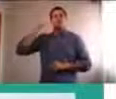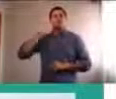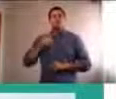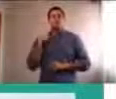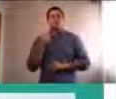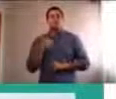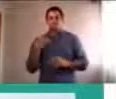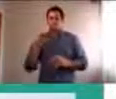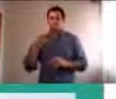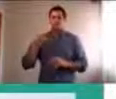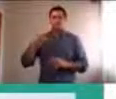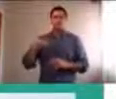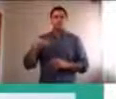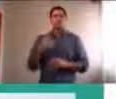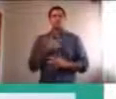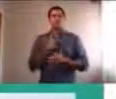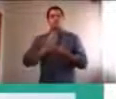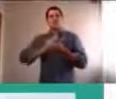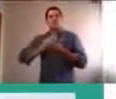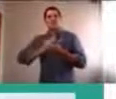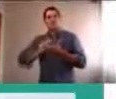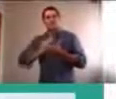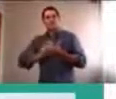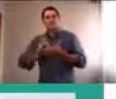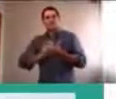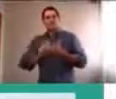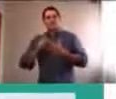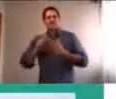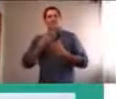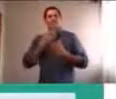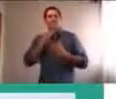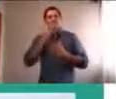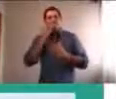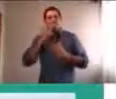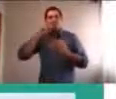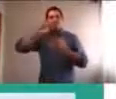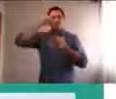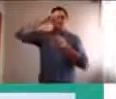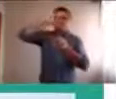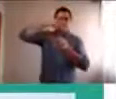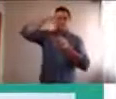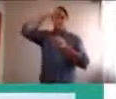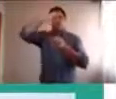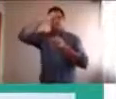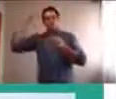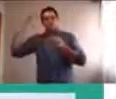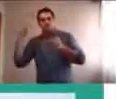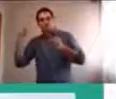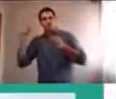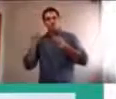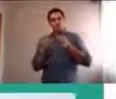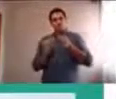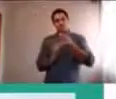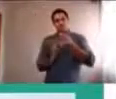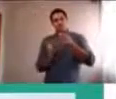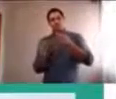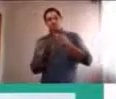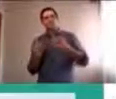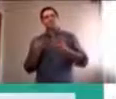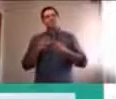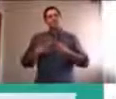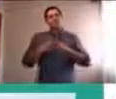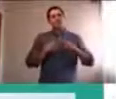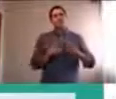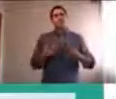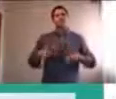conservantes, escribir en las aristas, del hielo, distintas estrategias, que me puedan ayudar, para calmarme, para enfriarme, sería,